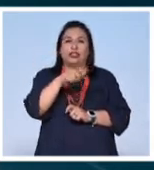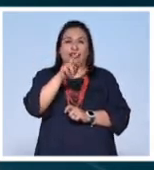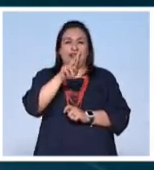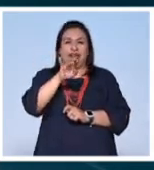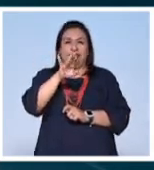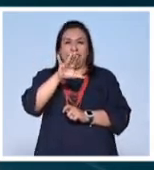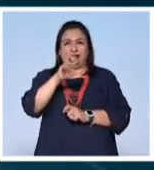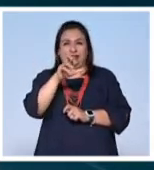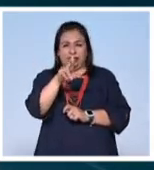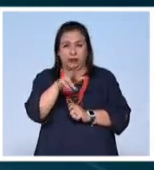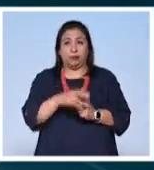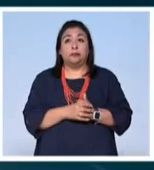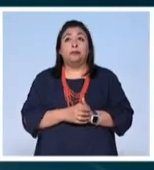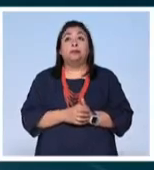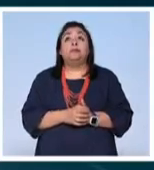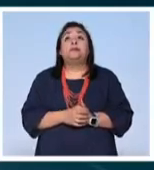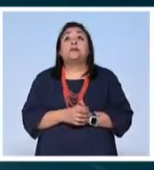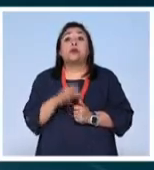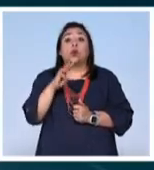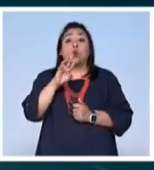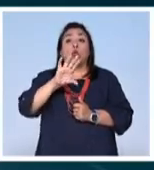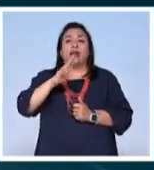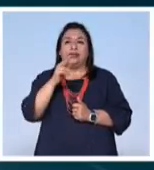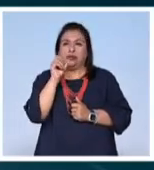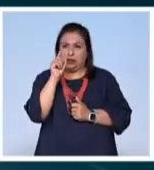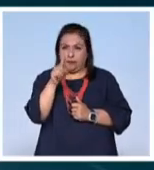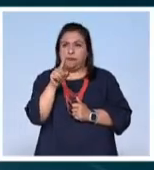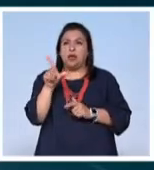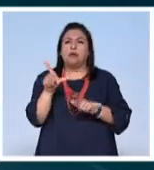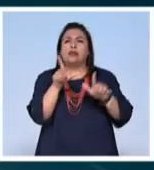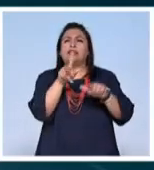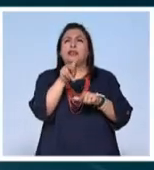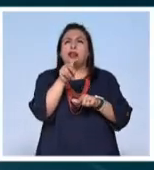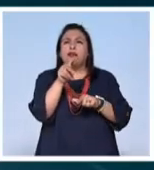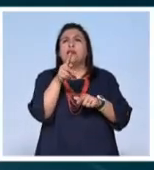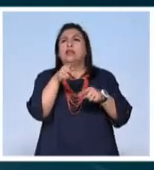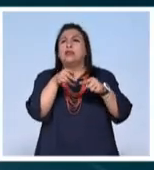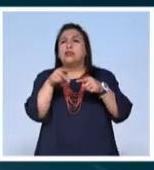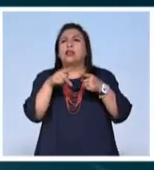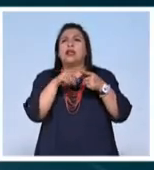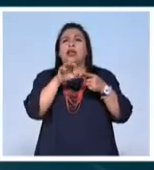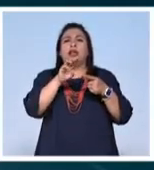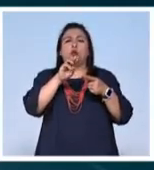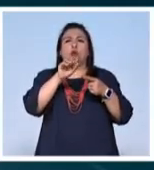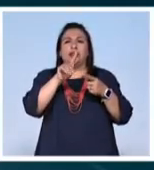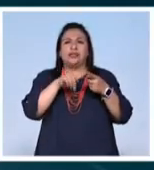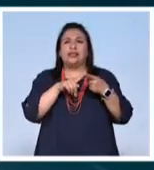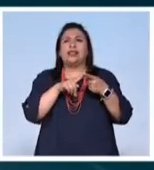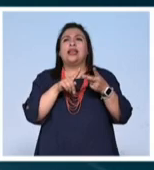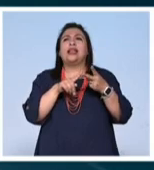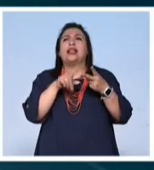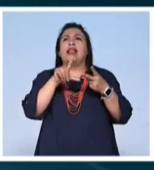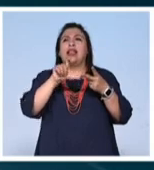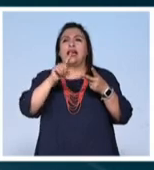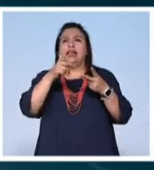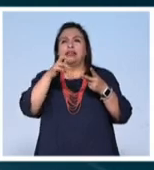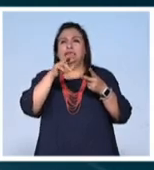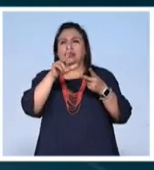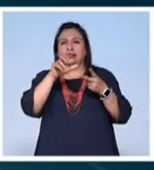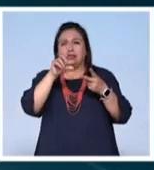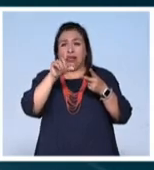Richard Lester Welch llegó también a la pantalla chica con series como el western el virginiano y la hechizada